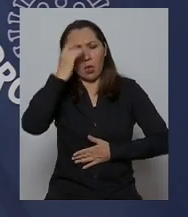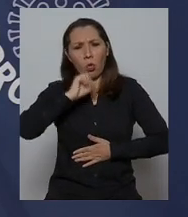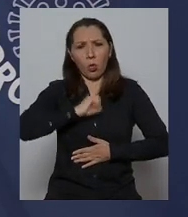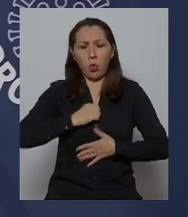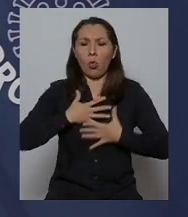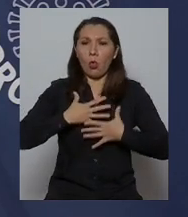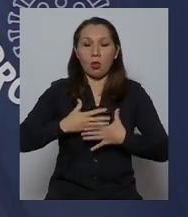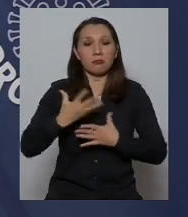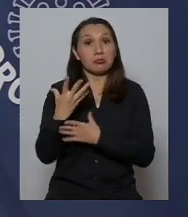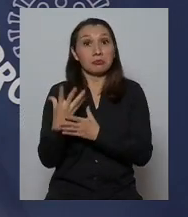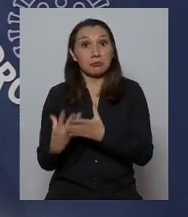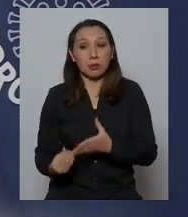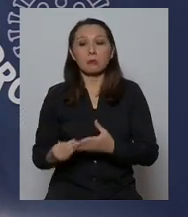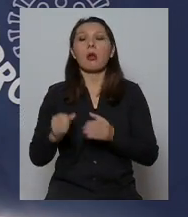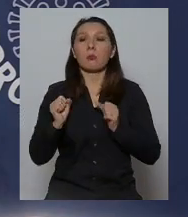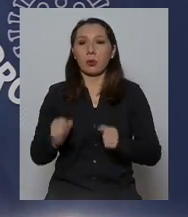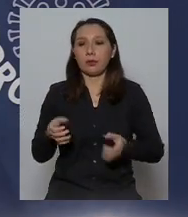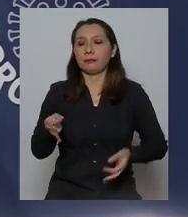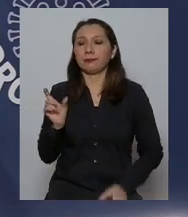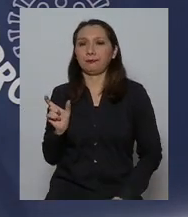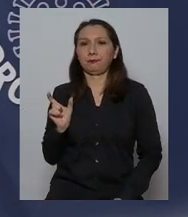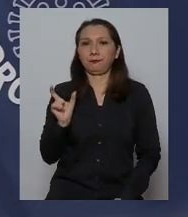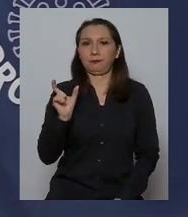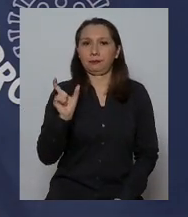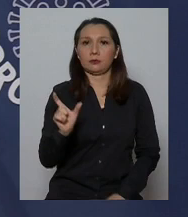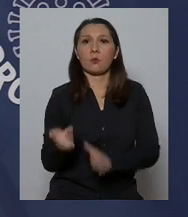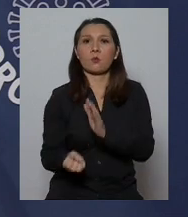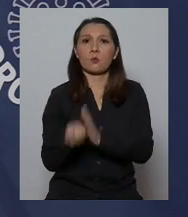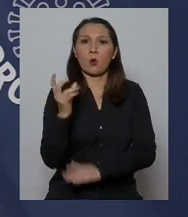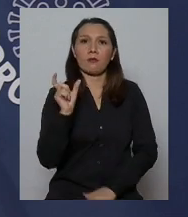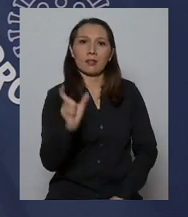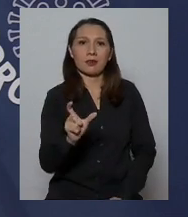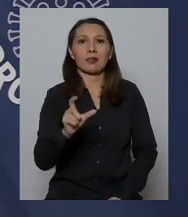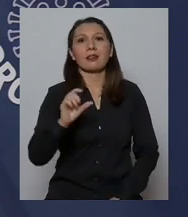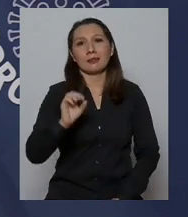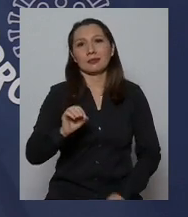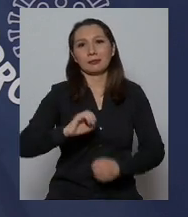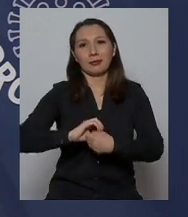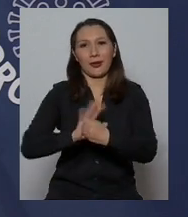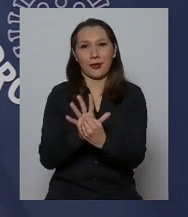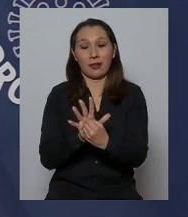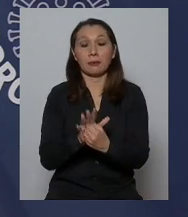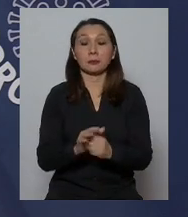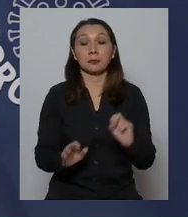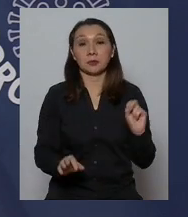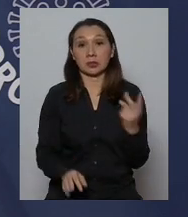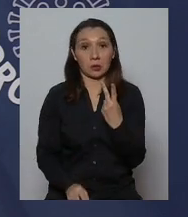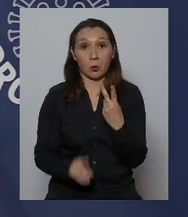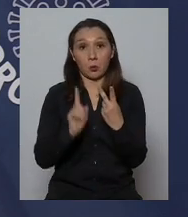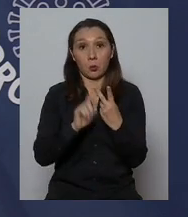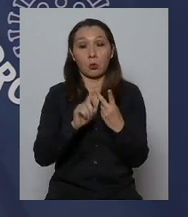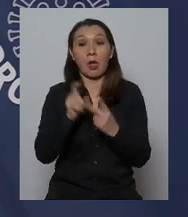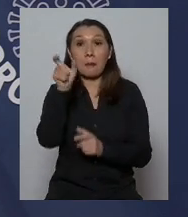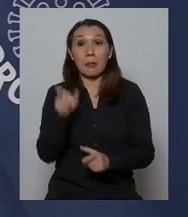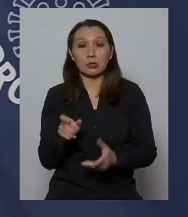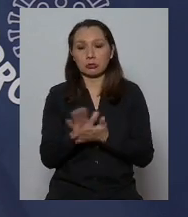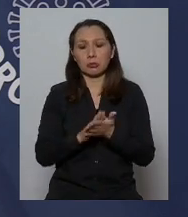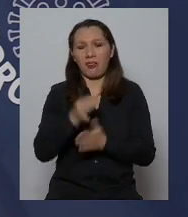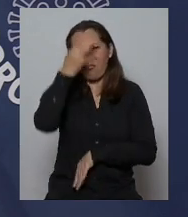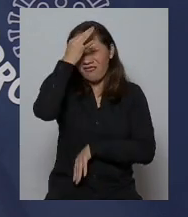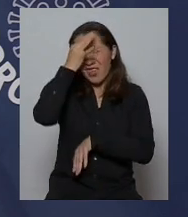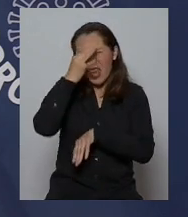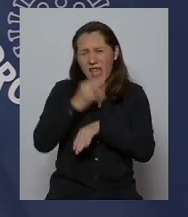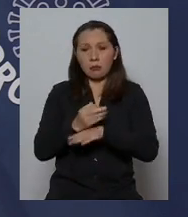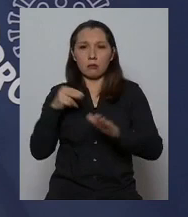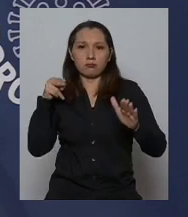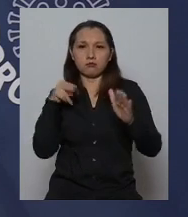esa persona puede recibir el carnet COVID. En segundo lugar, el paciente que se hospitaliza por esta